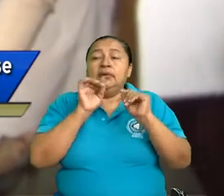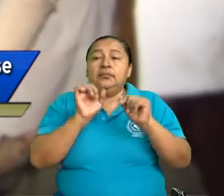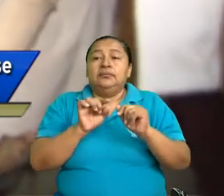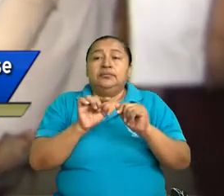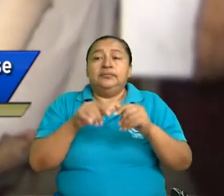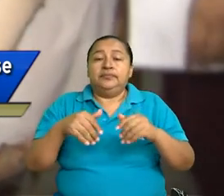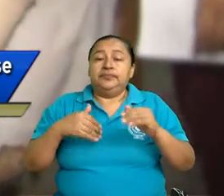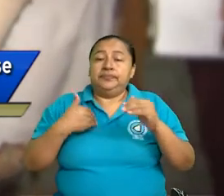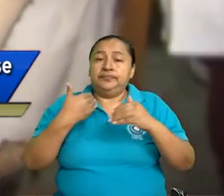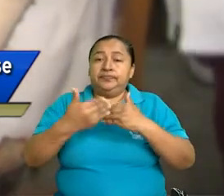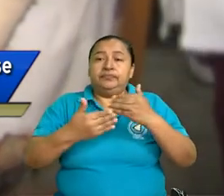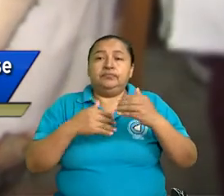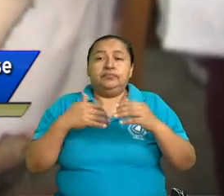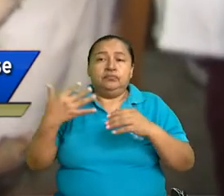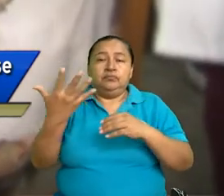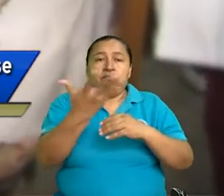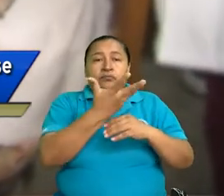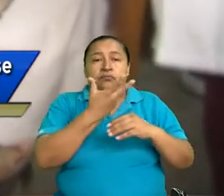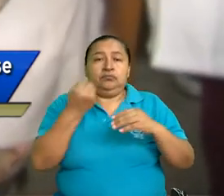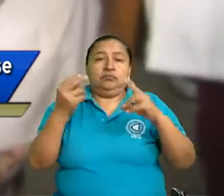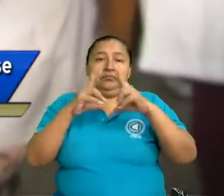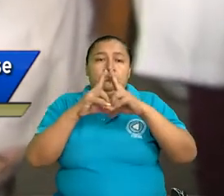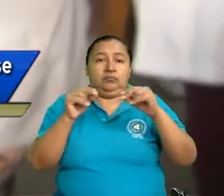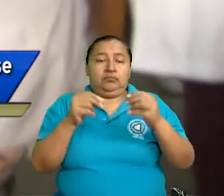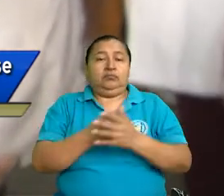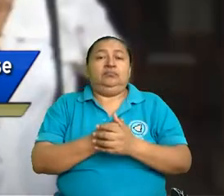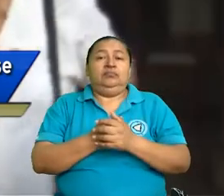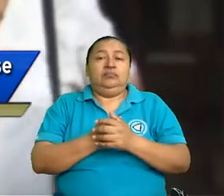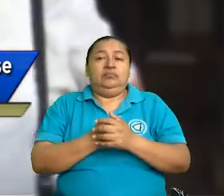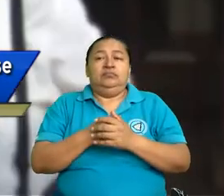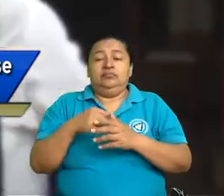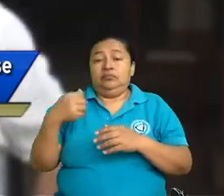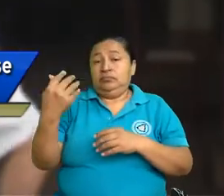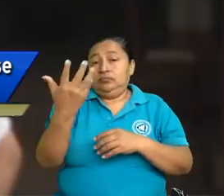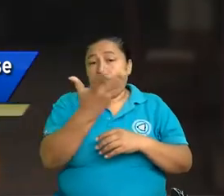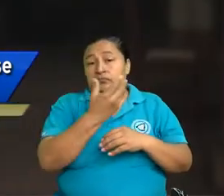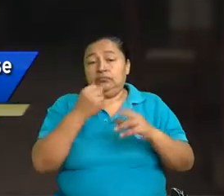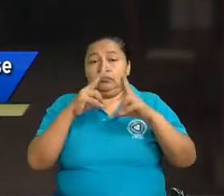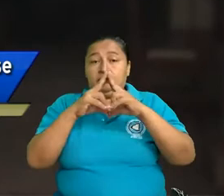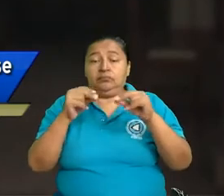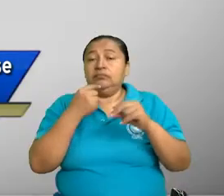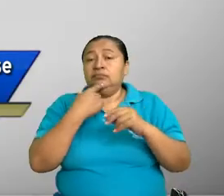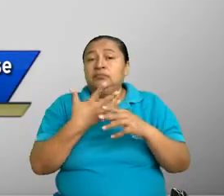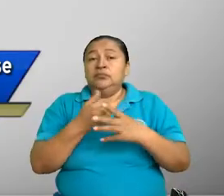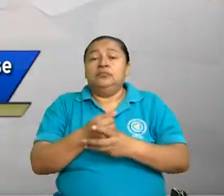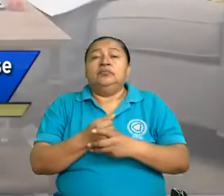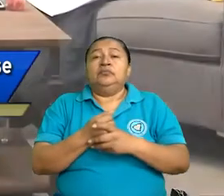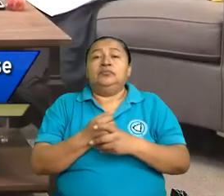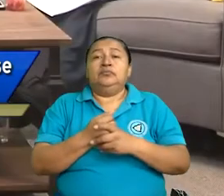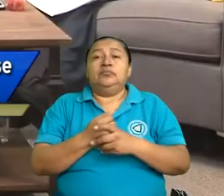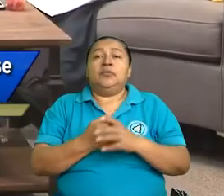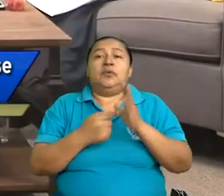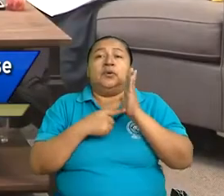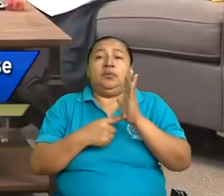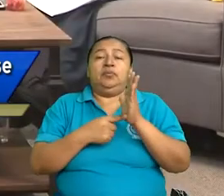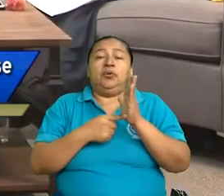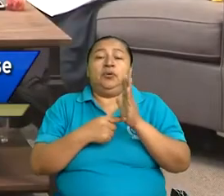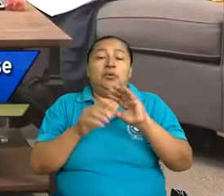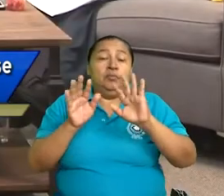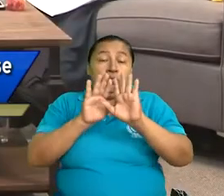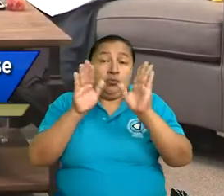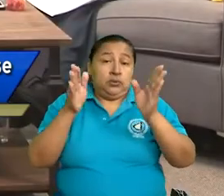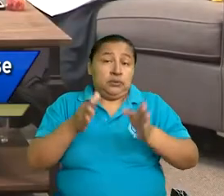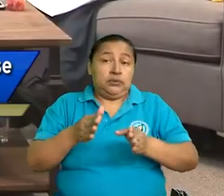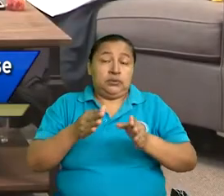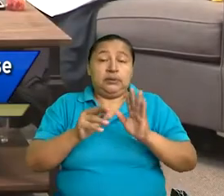de casi toda Nicaragua, casi toda Nicaragua, porque, por ejemplo, las mujeres